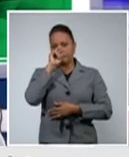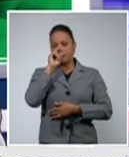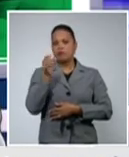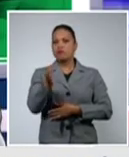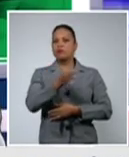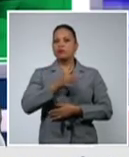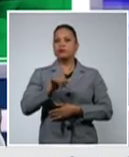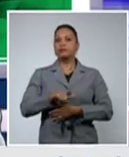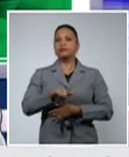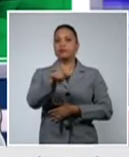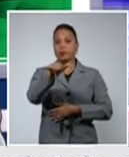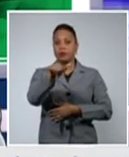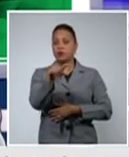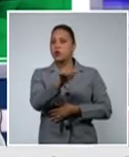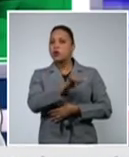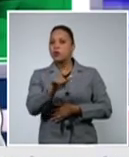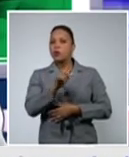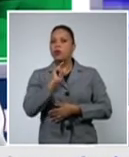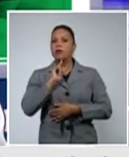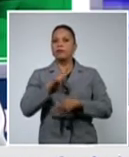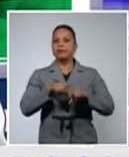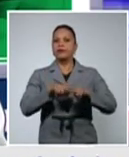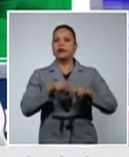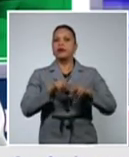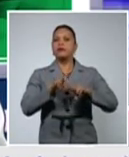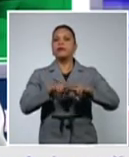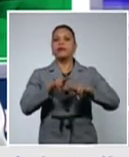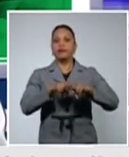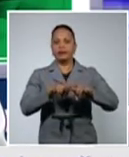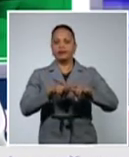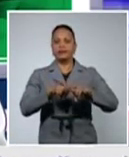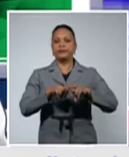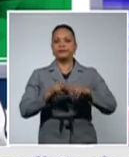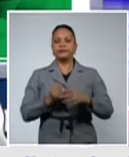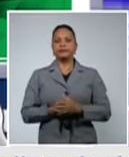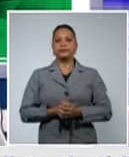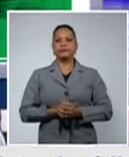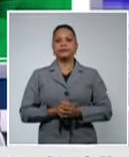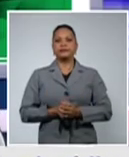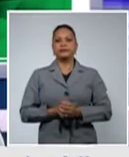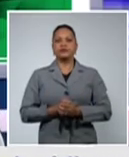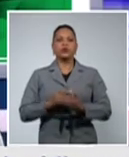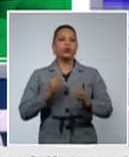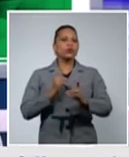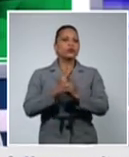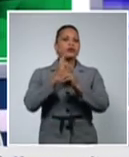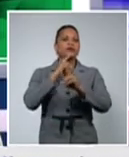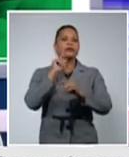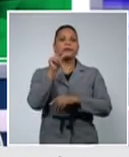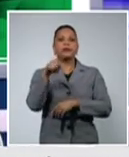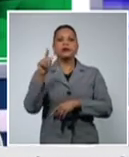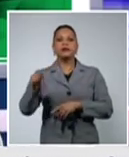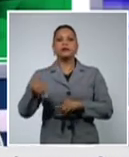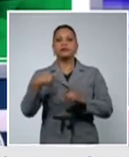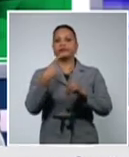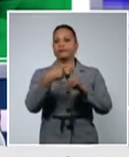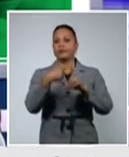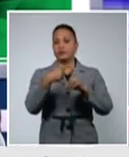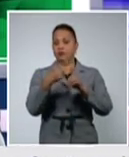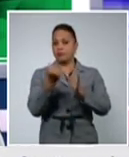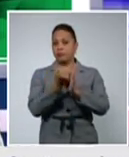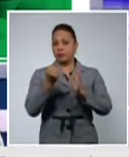Goyeros, también de aquí de la provincia de La Habana, con un tacto de caso positivo, diagnosticado ya